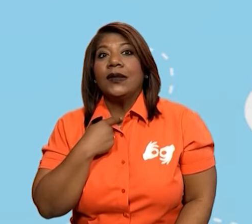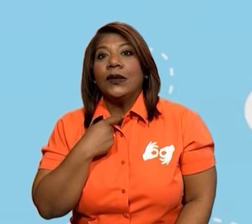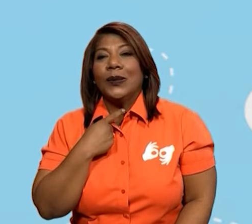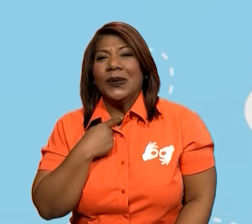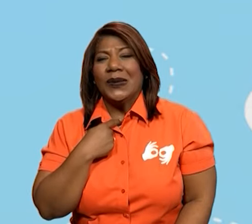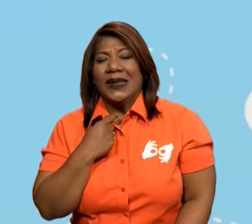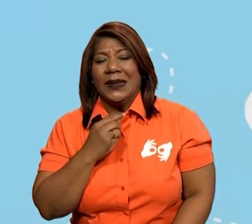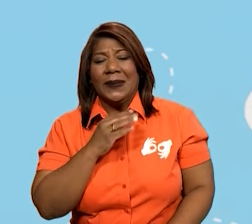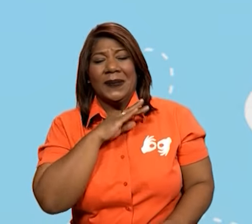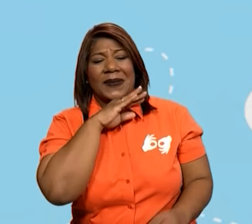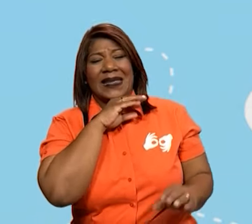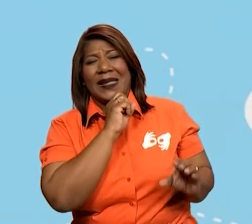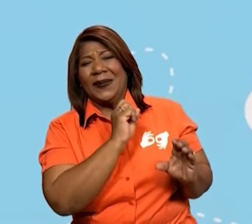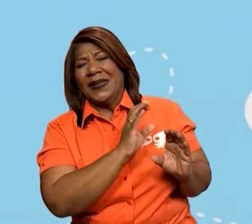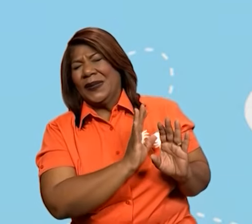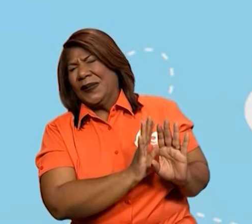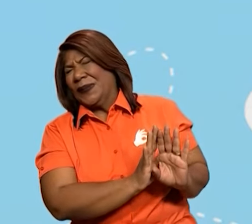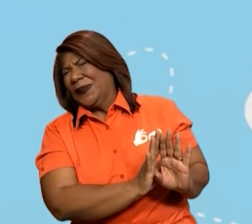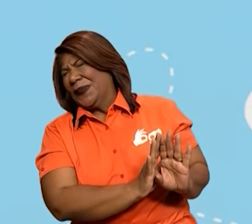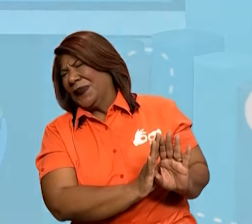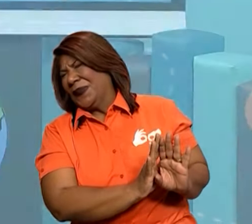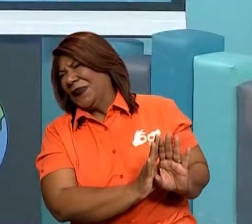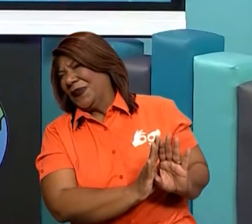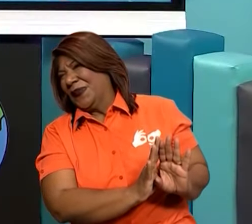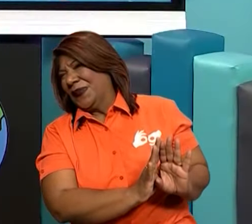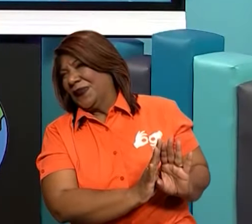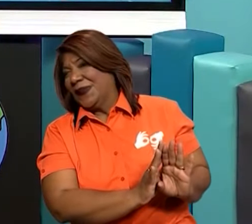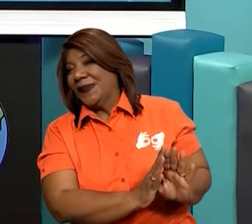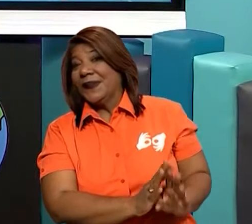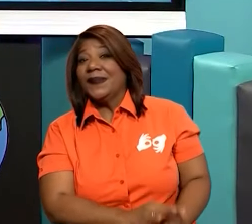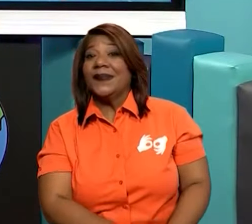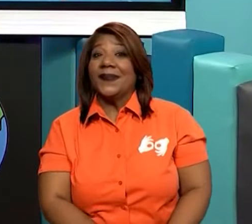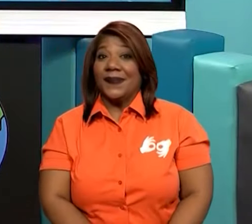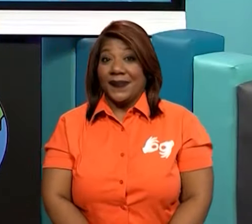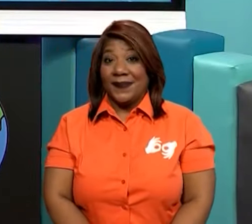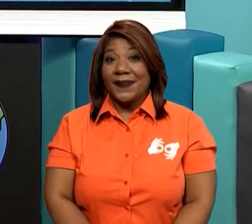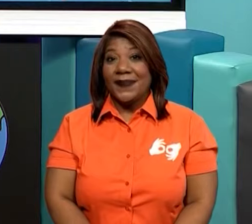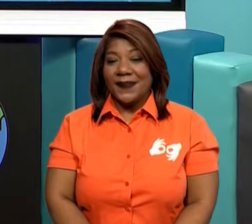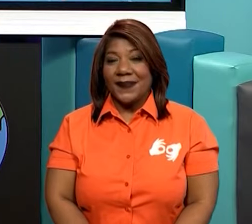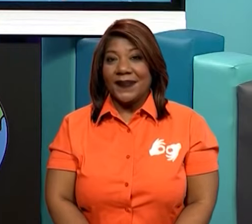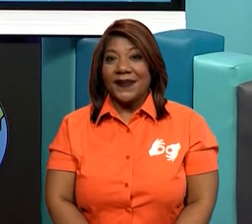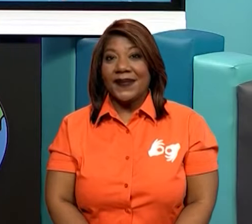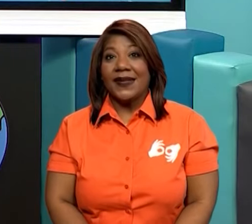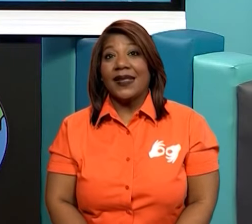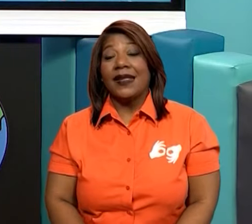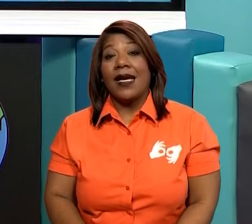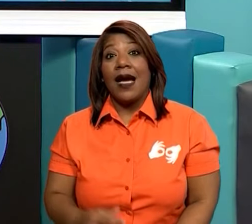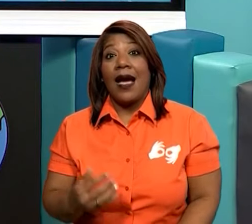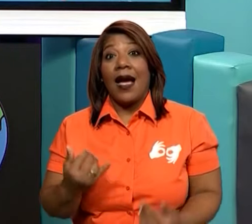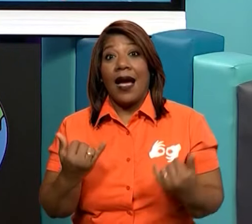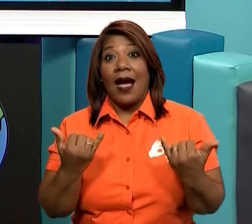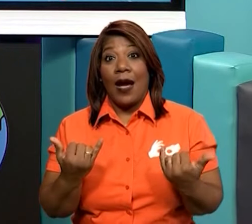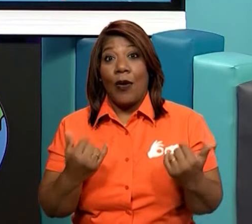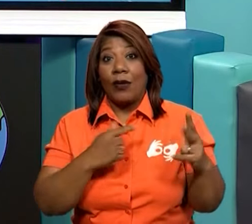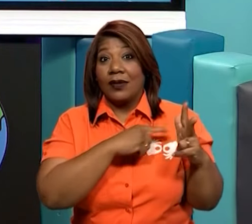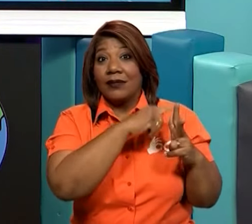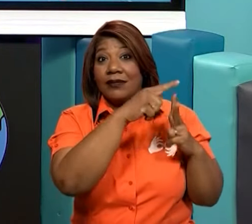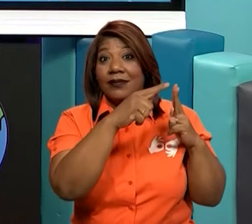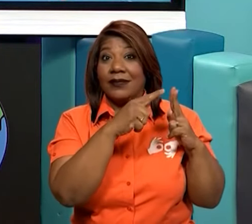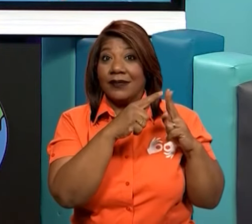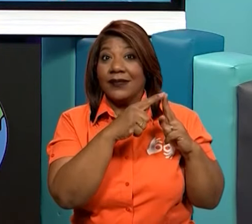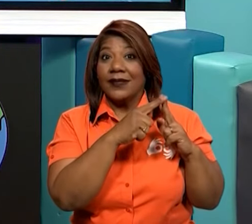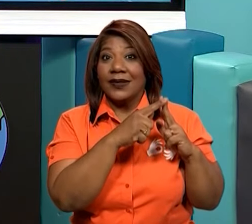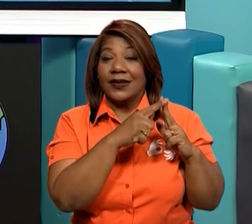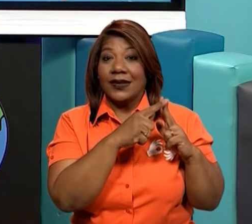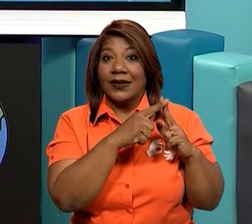olores desagradables, ¿ok? Muy bien. Otro de los sentidos